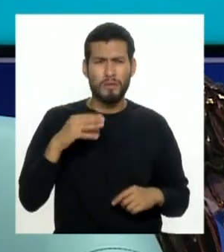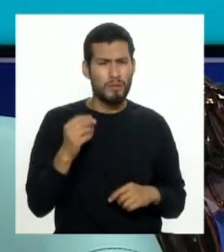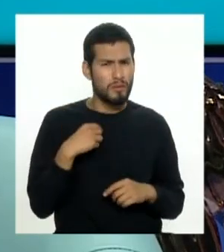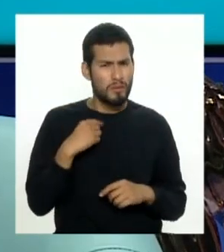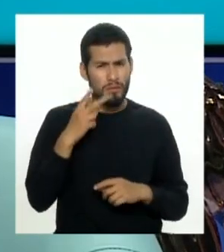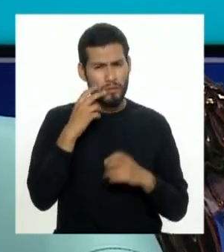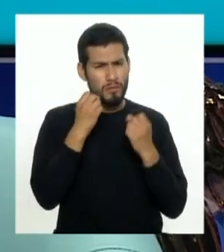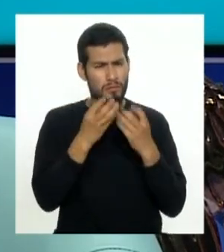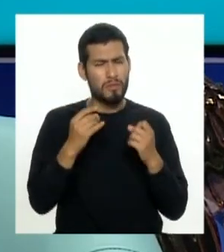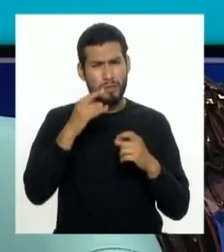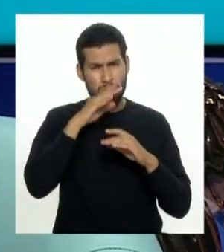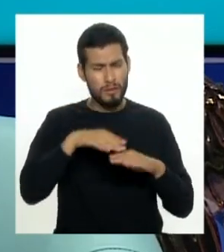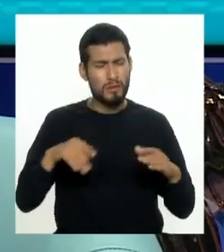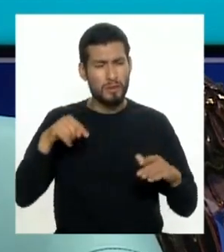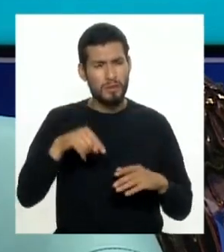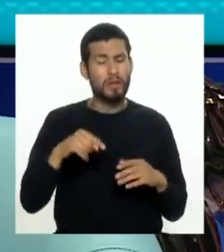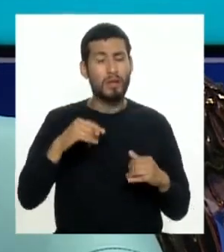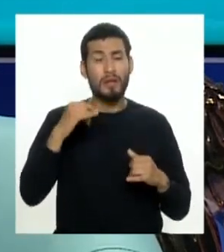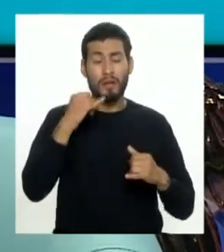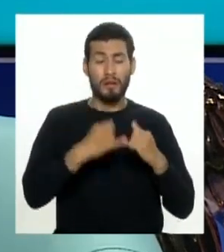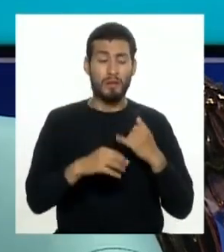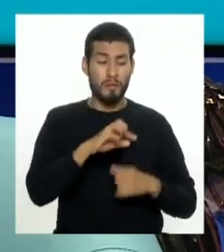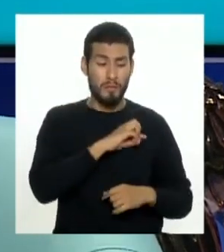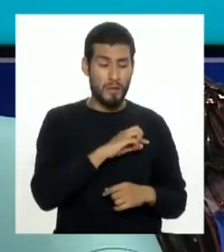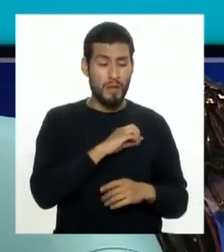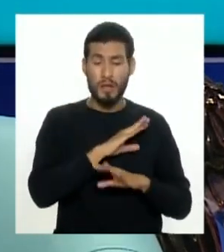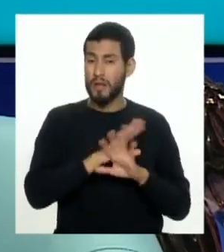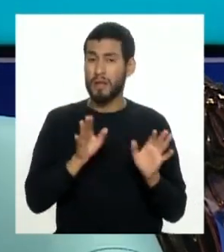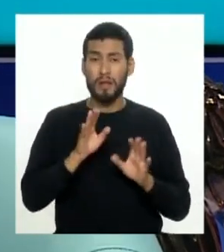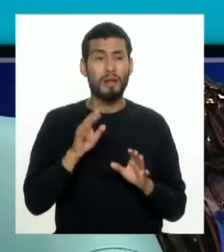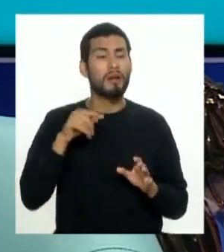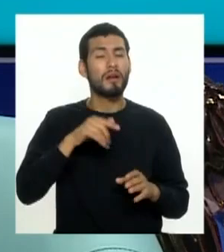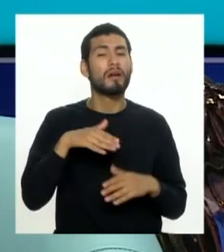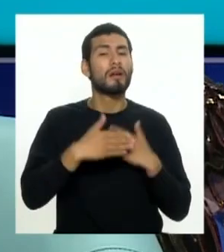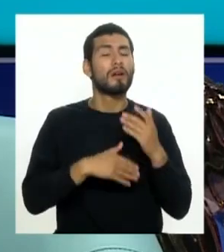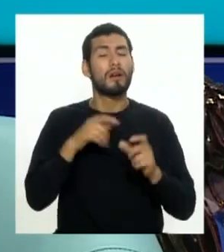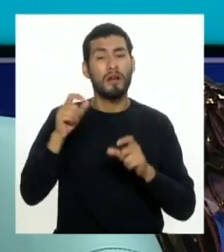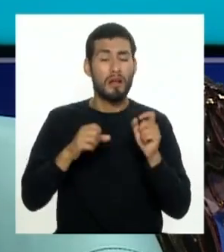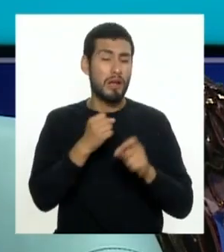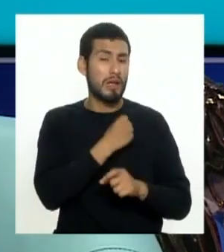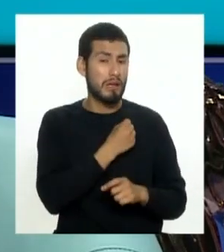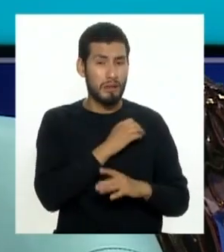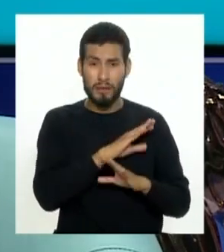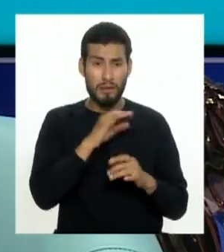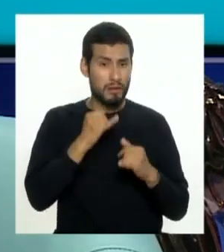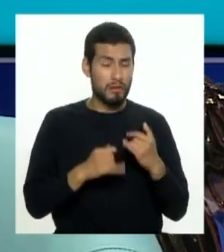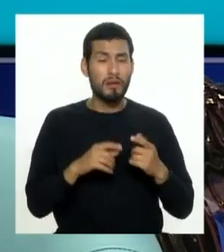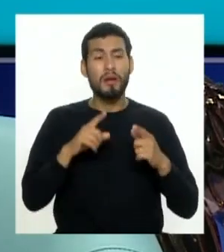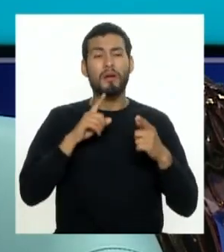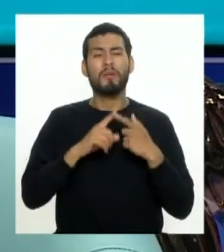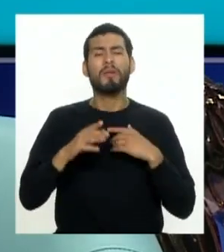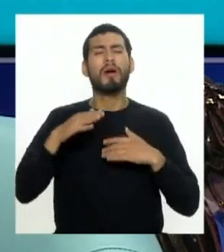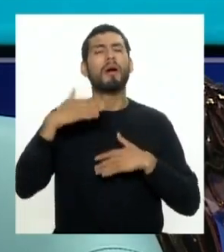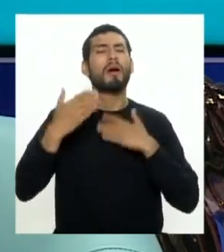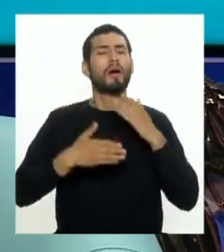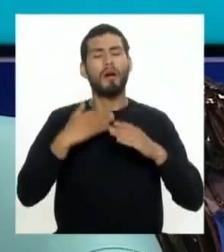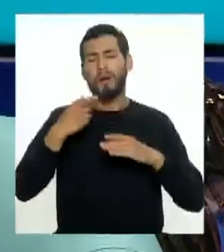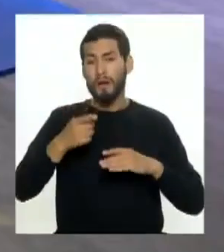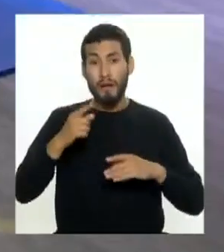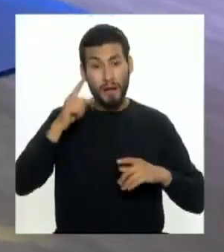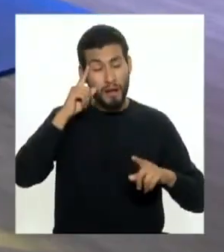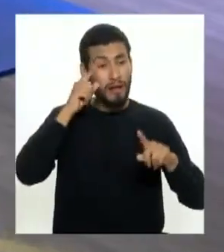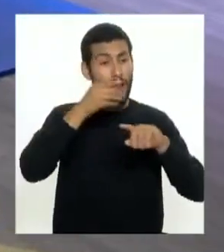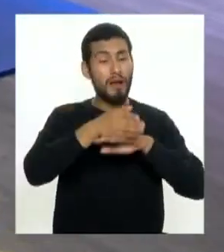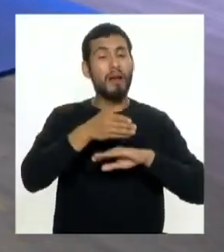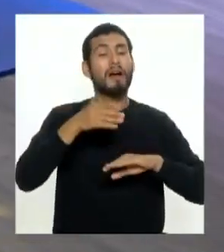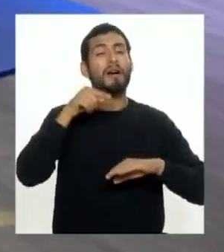vemos que hay muchos niños que llegan a terminar la primaria y también un grupo grande la secundaria pero luego se frustra el sueño de la